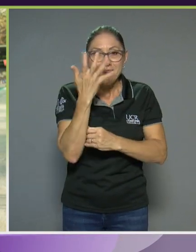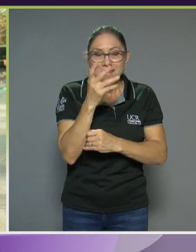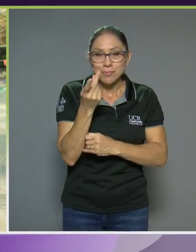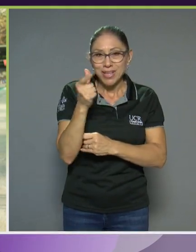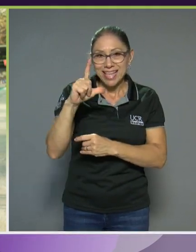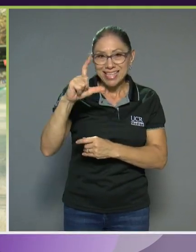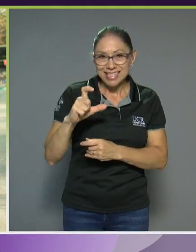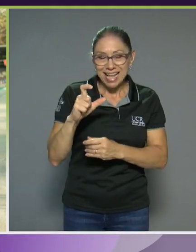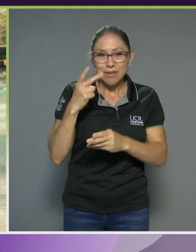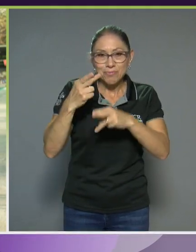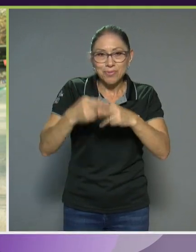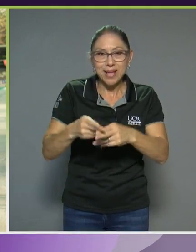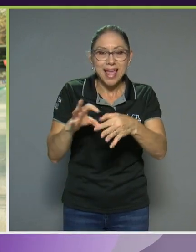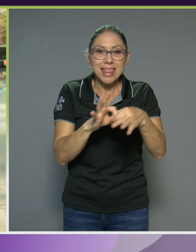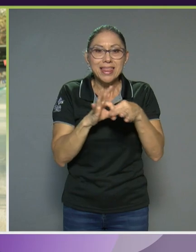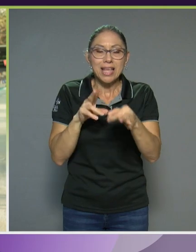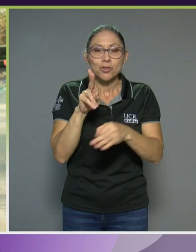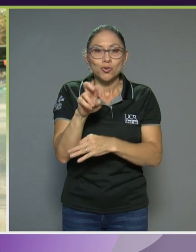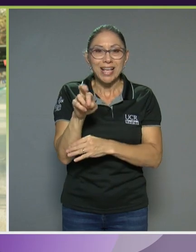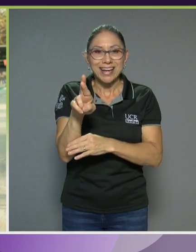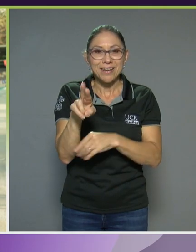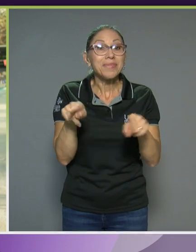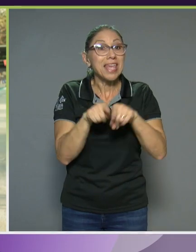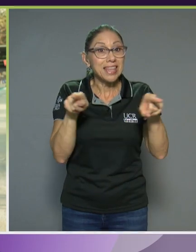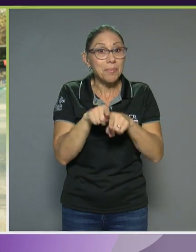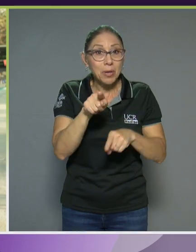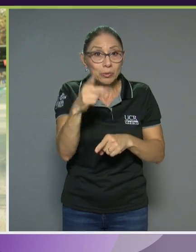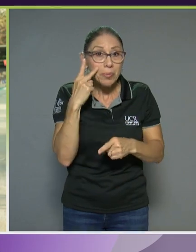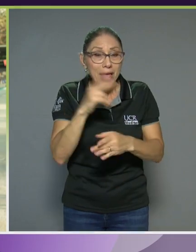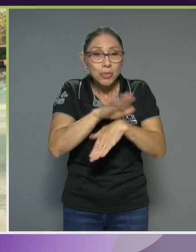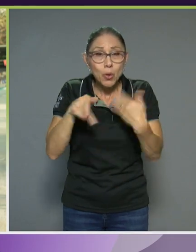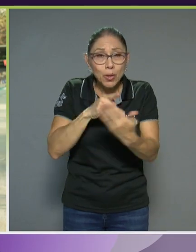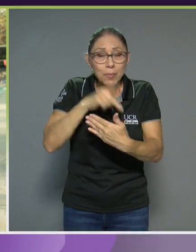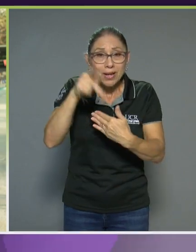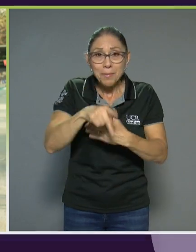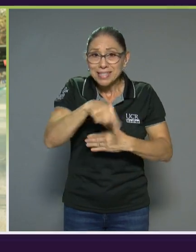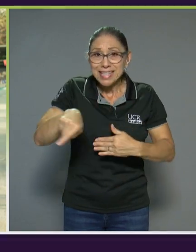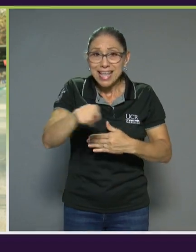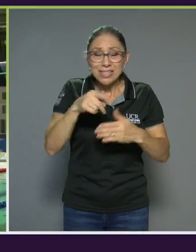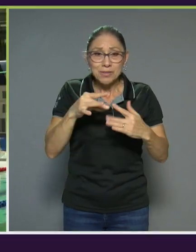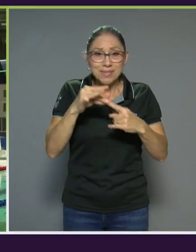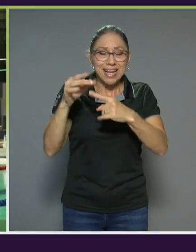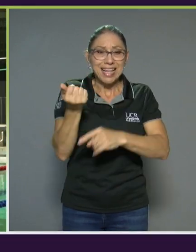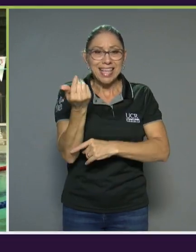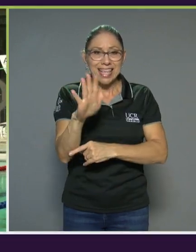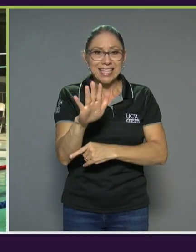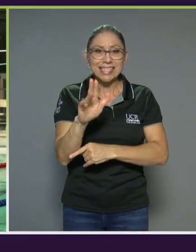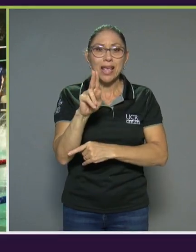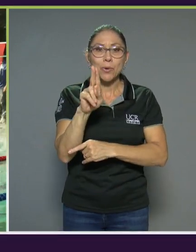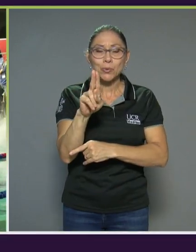e Instagram como Nexus UCR y también siga toda la programación de esta cobertura especial en 15 UCR.